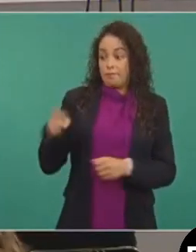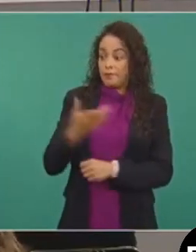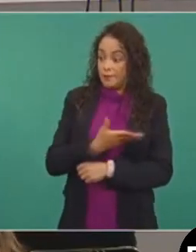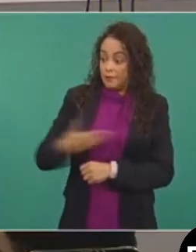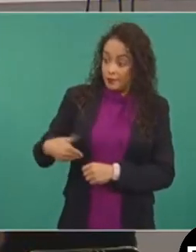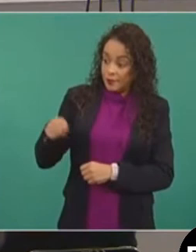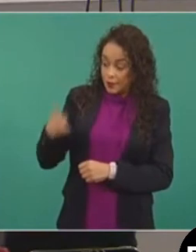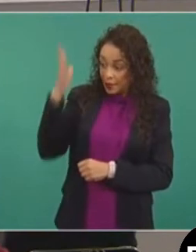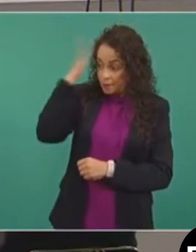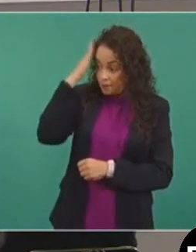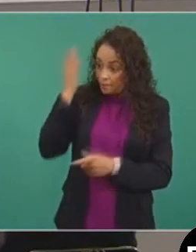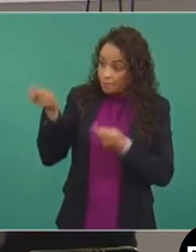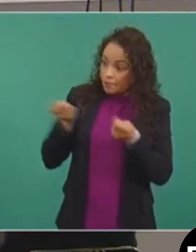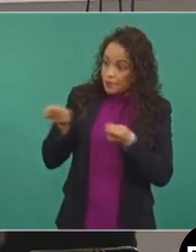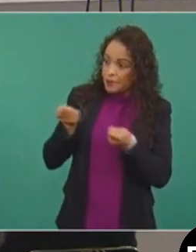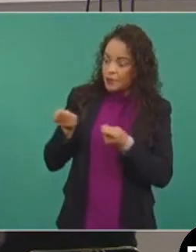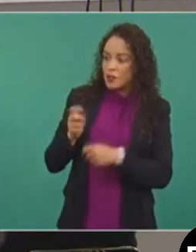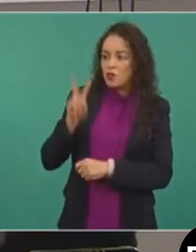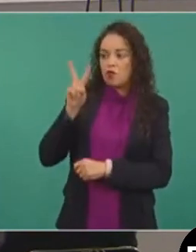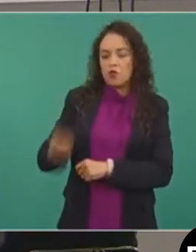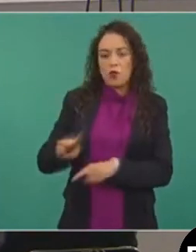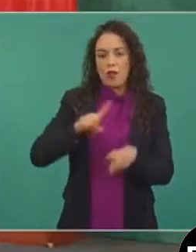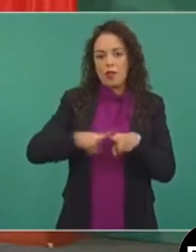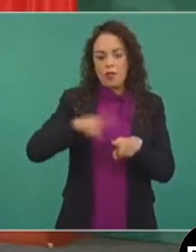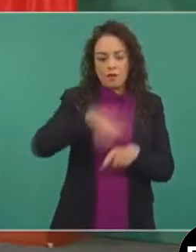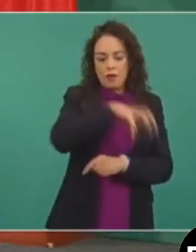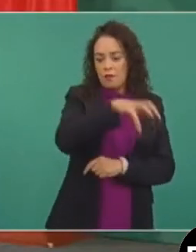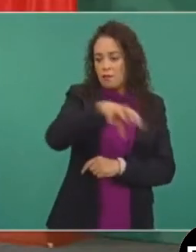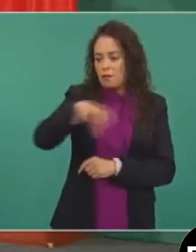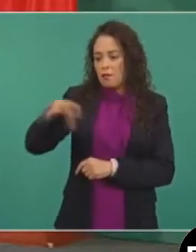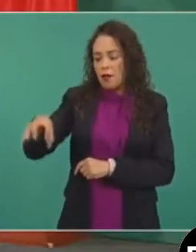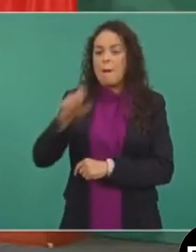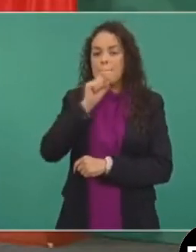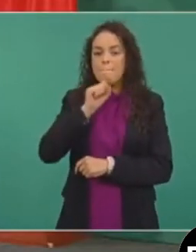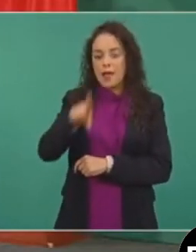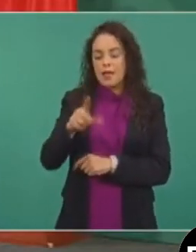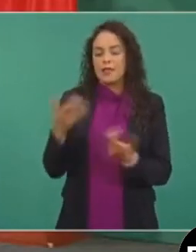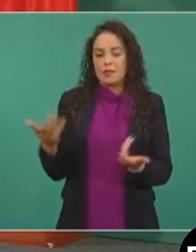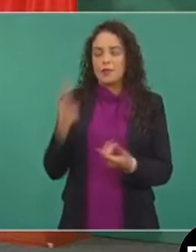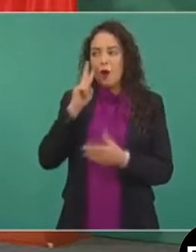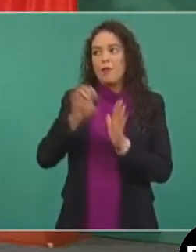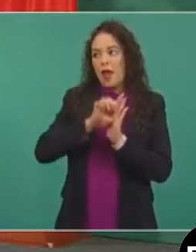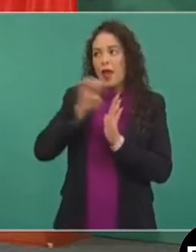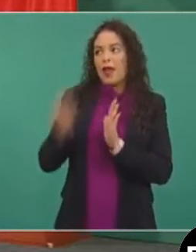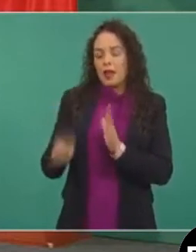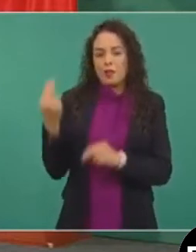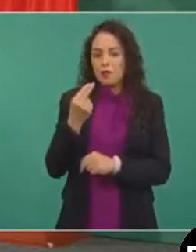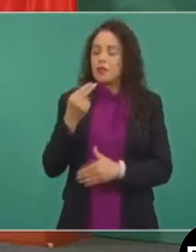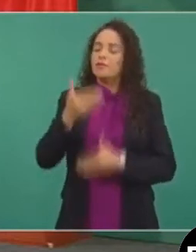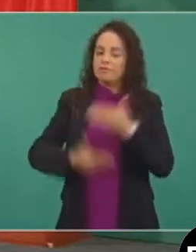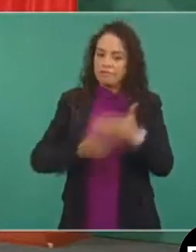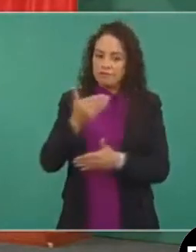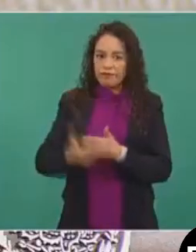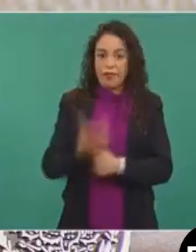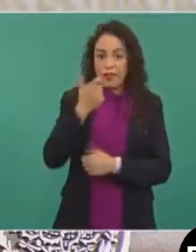venido ayudando a sensibilizar a los diferentes sectores de la necesidad de ir avanzando en la recuperación